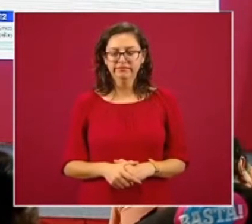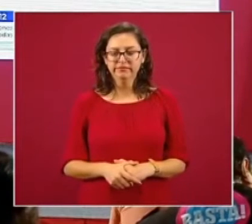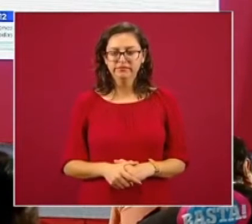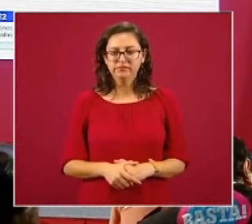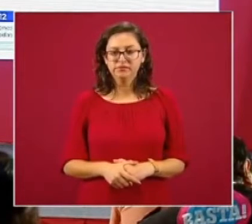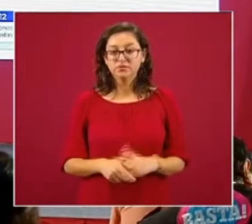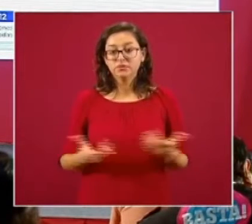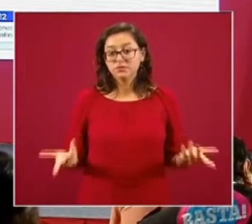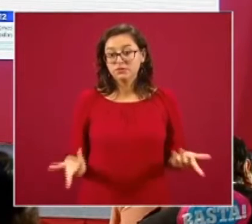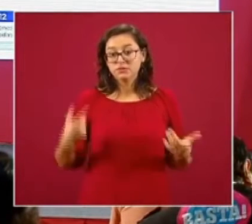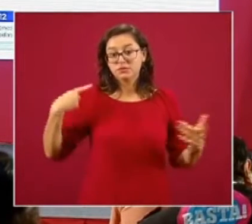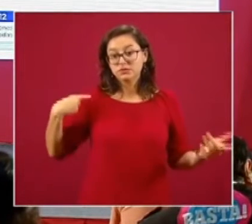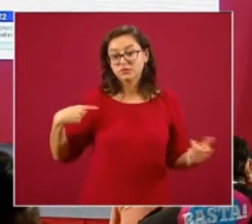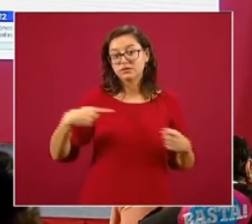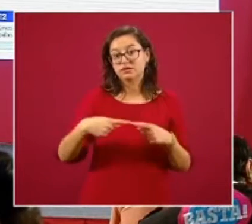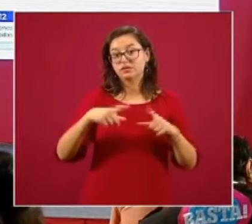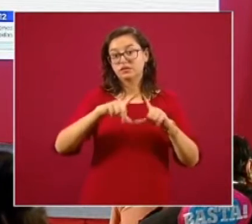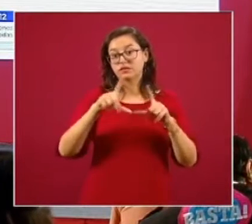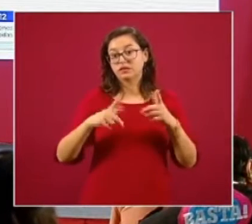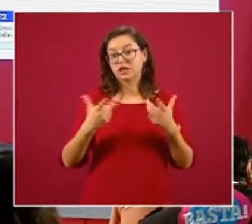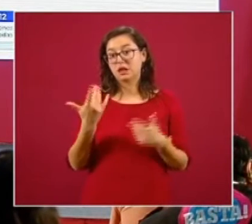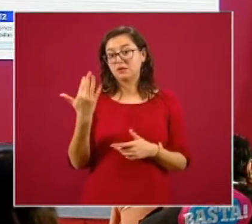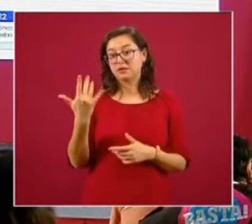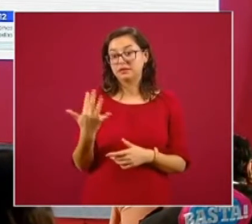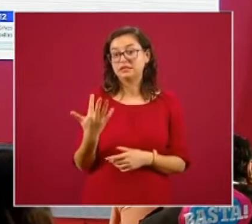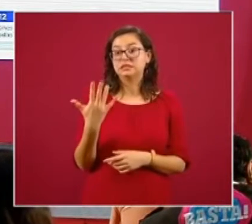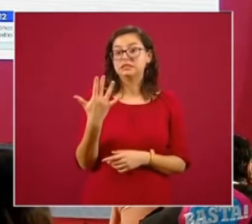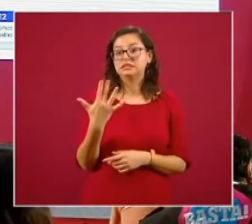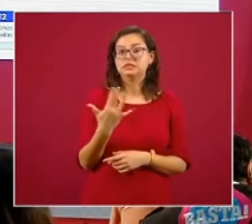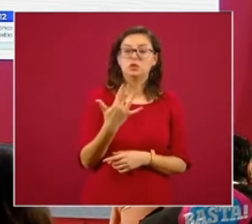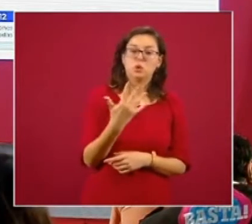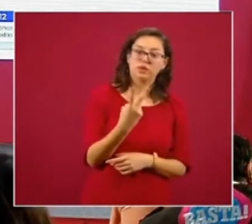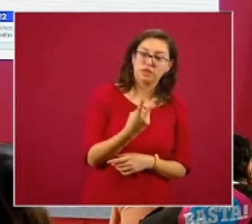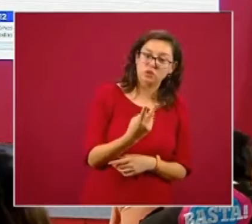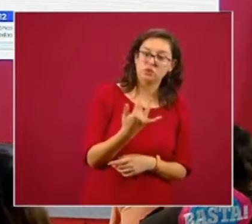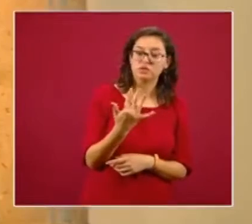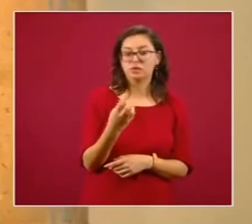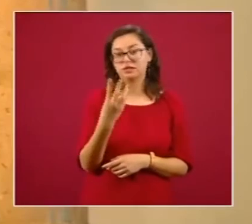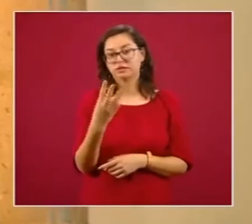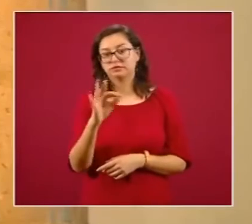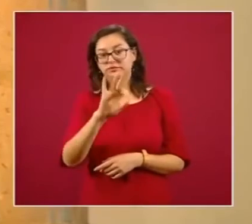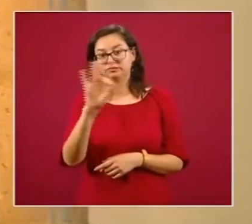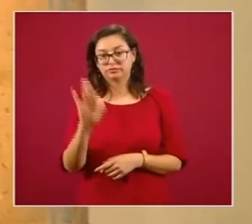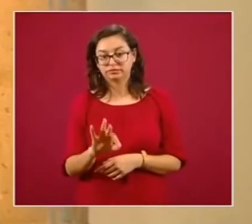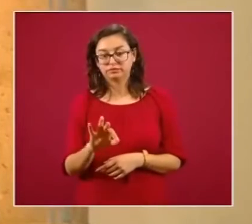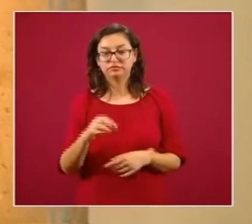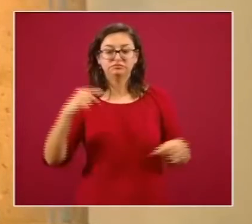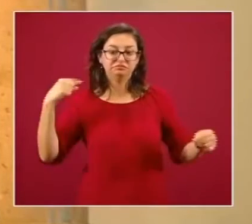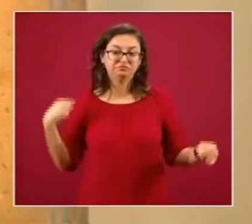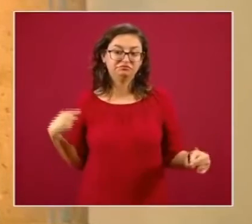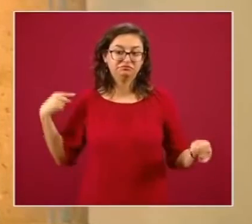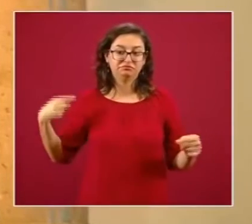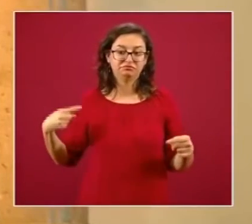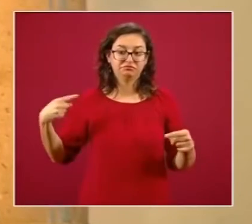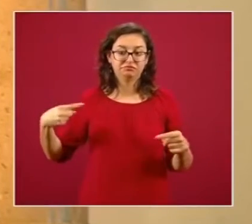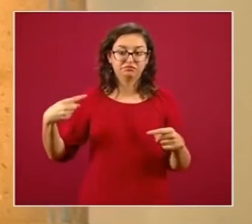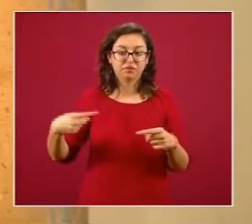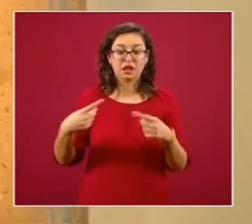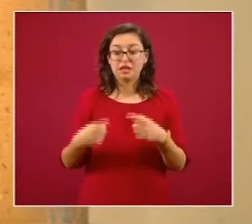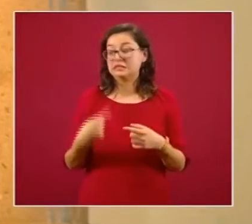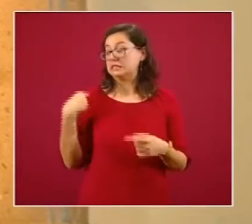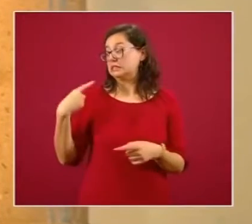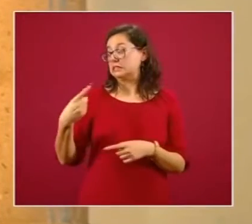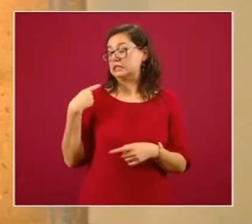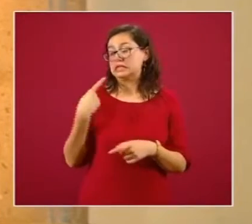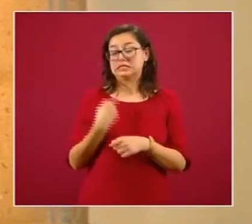ver, el porcentaje de positividad había llegado prácticamente a un 52, 53 por ciento en las últimas semanas y en la última